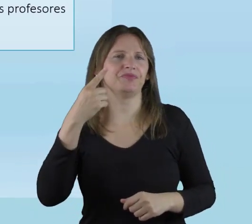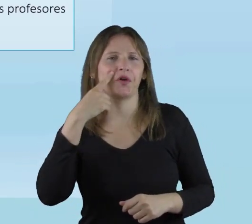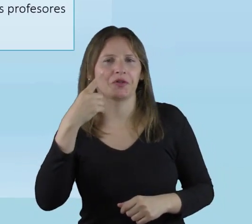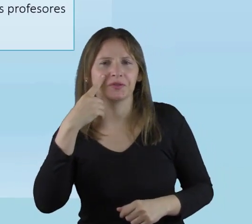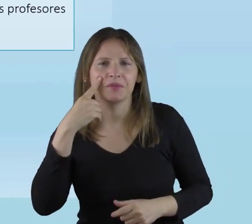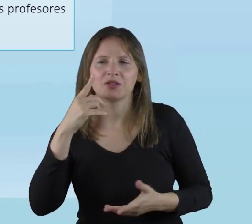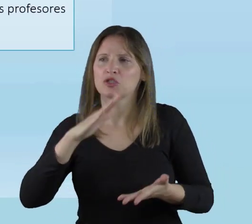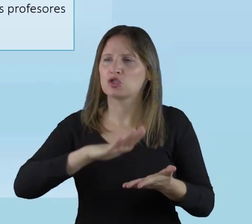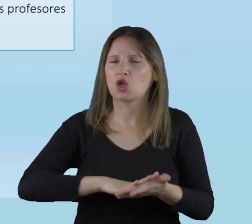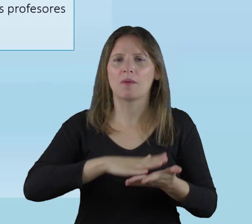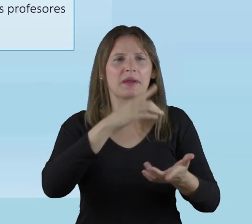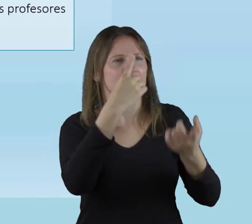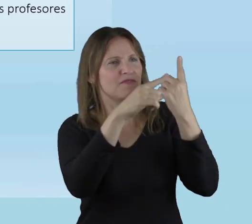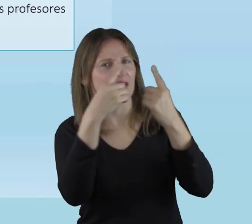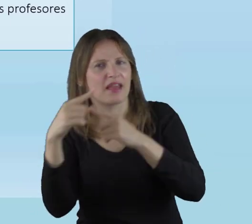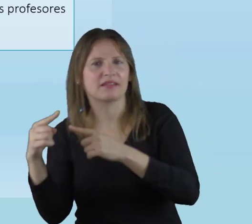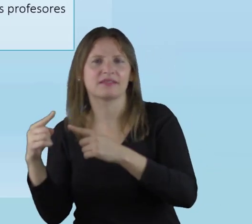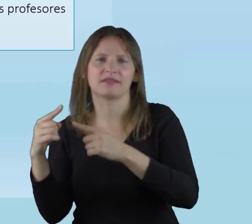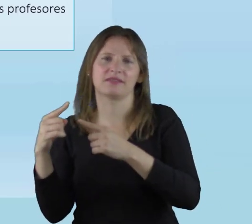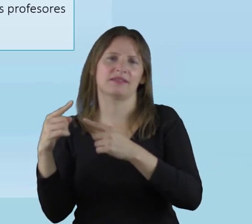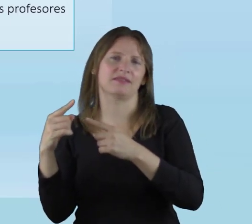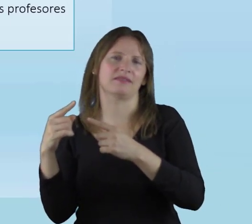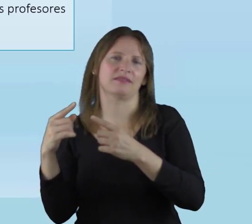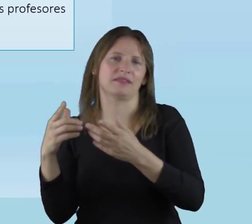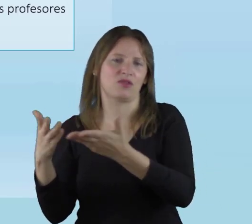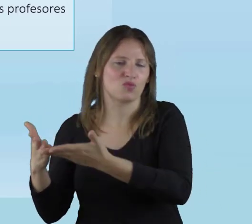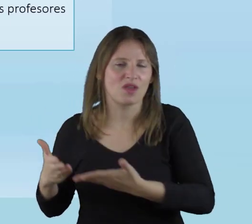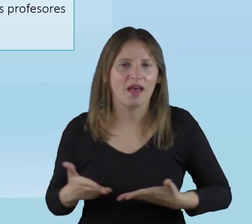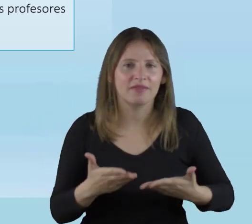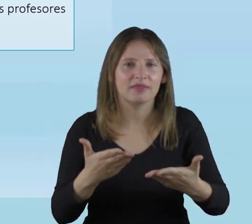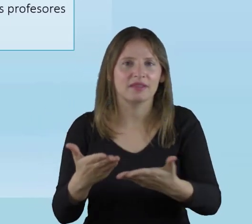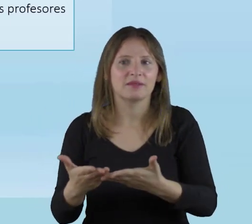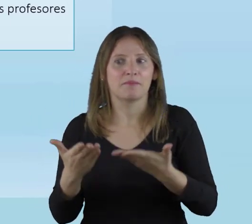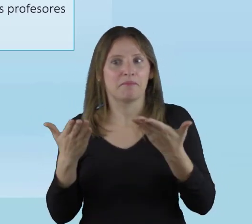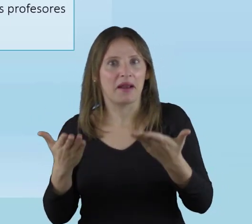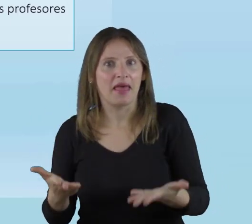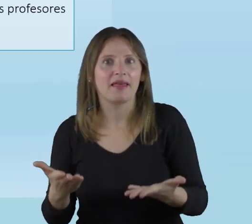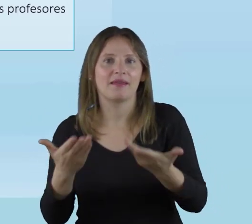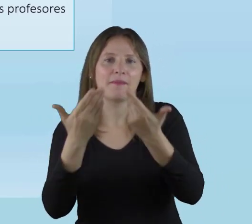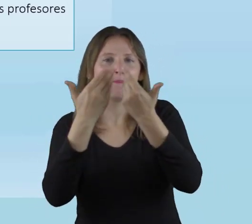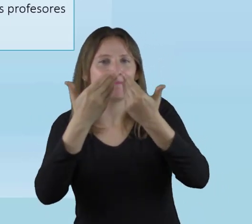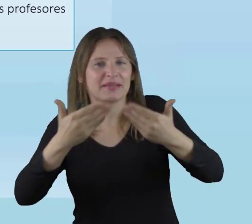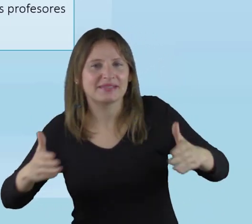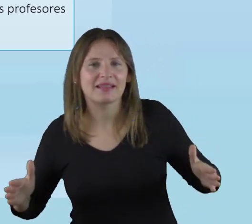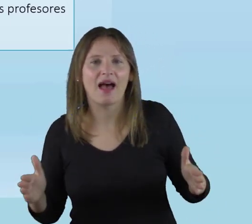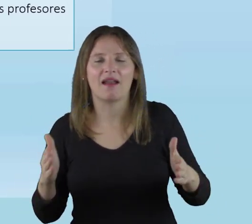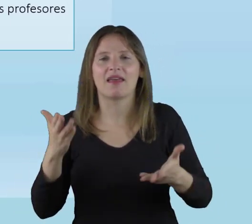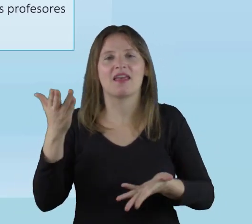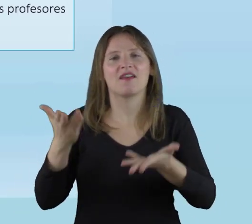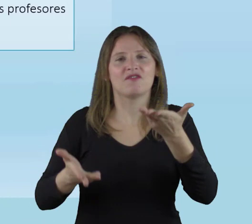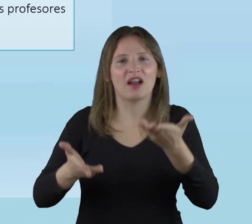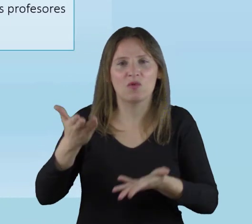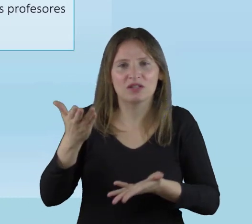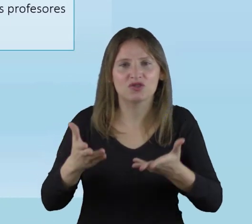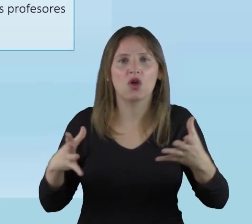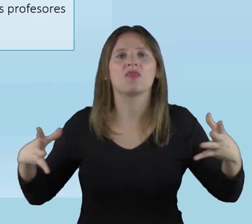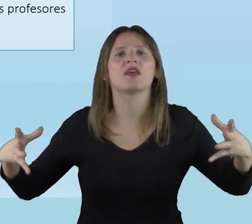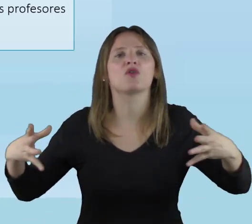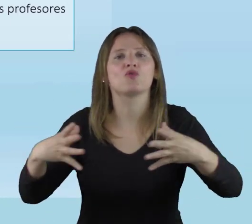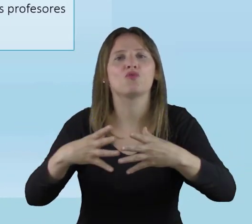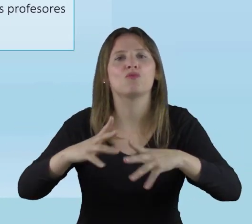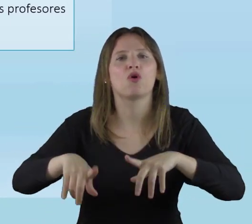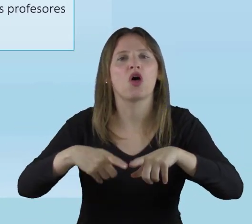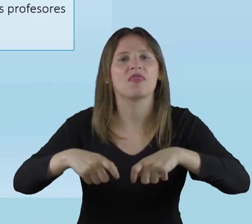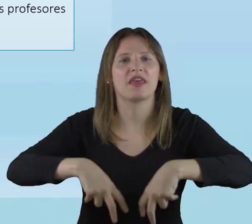También es importante los conocimientos de las diferencias de los estudiantes. Para eso es importante empezar